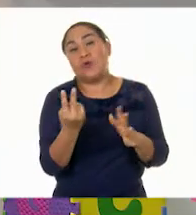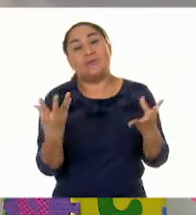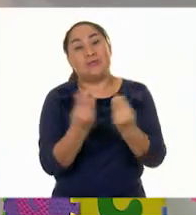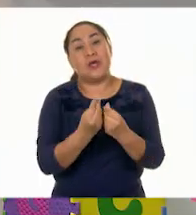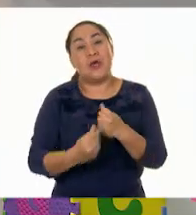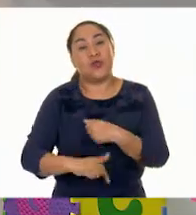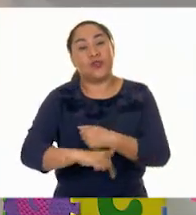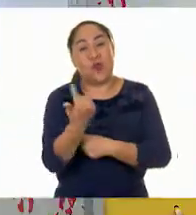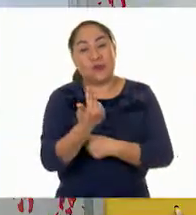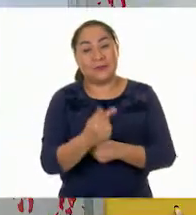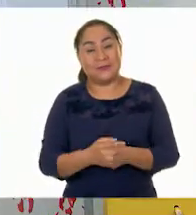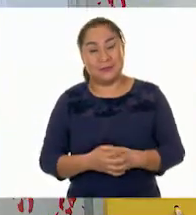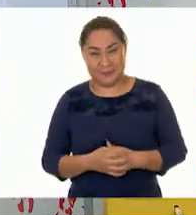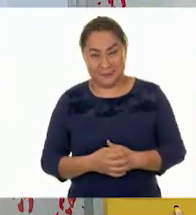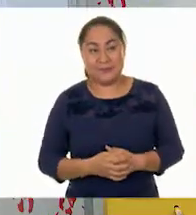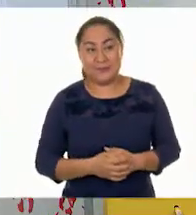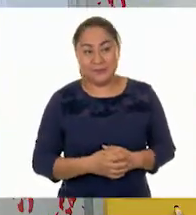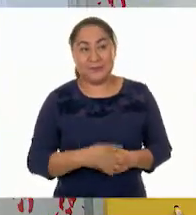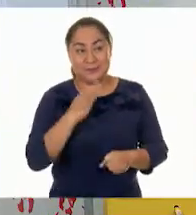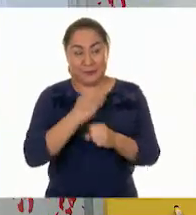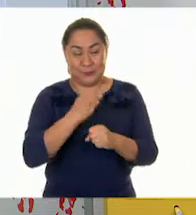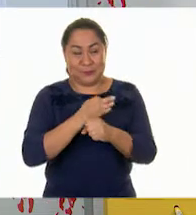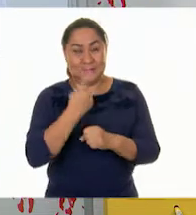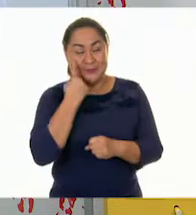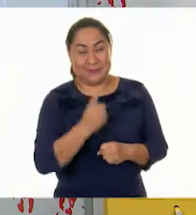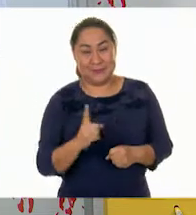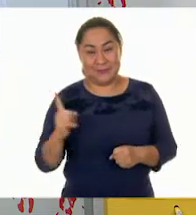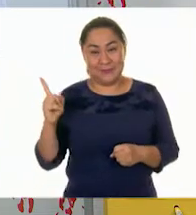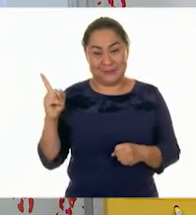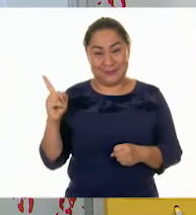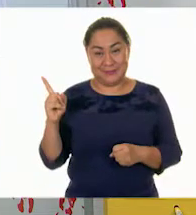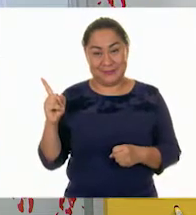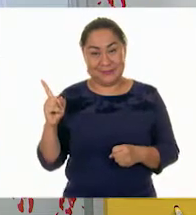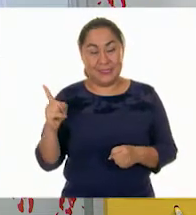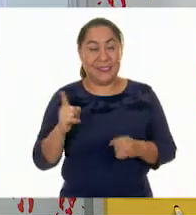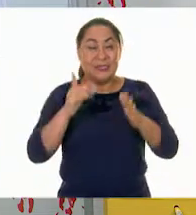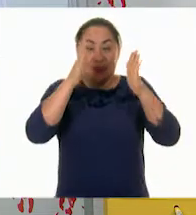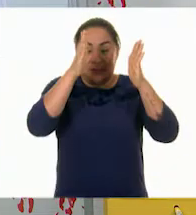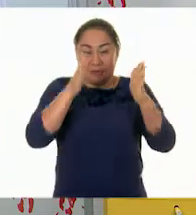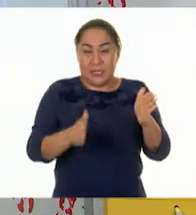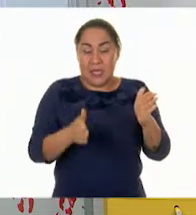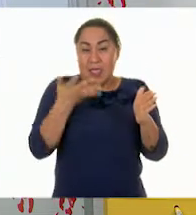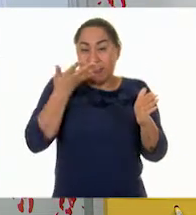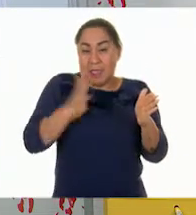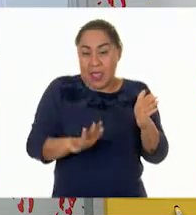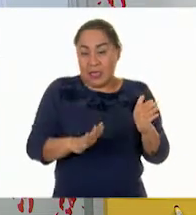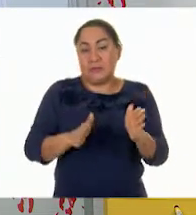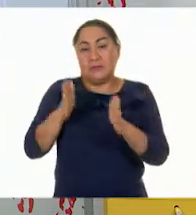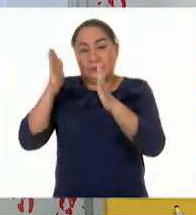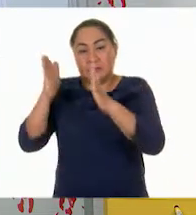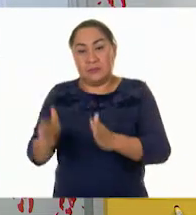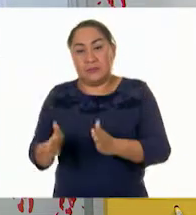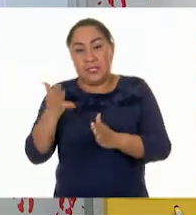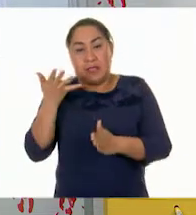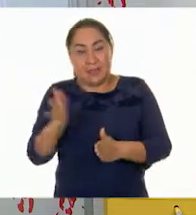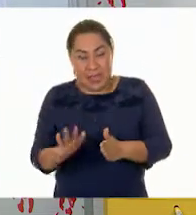a hacerlo. Nuestra recta está dividida justo en 10. Si nosotros contamos cada uno, llegamos hasta 10. Por ejemplo,